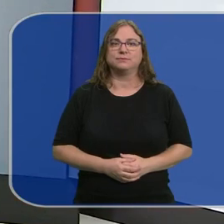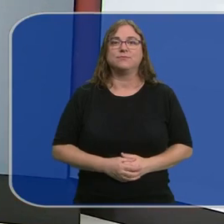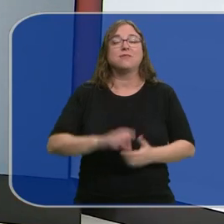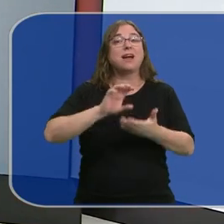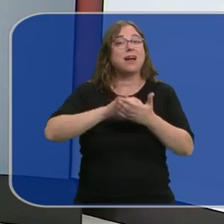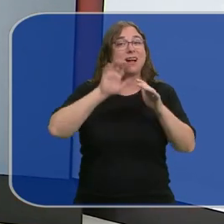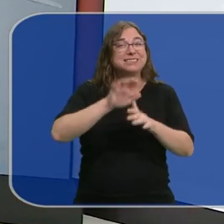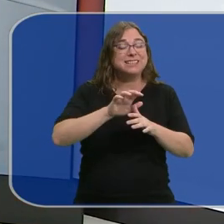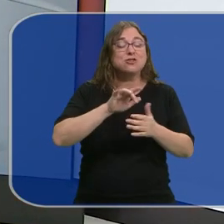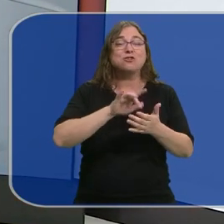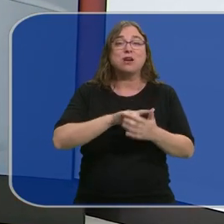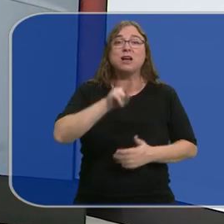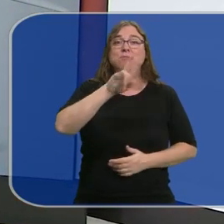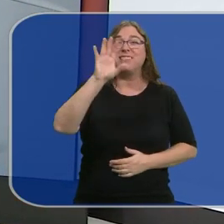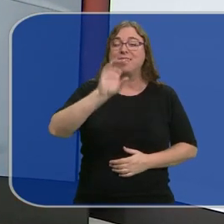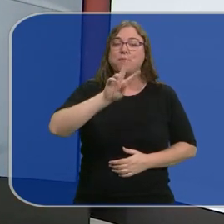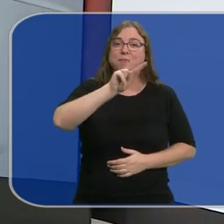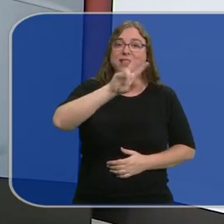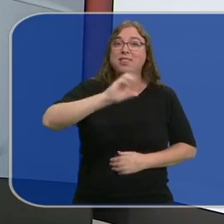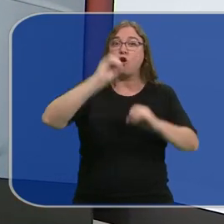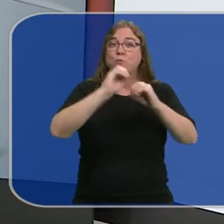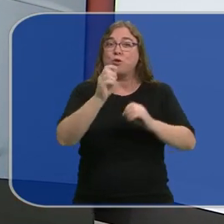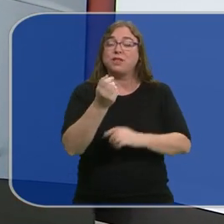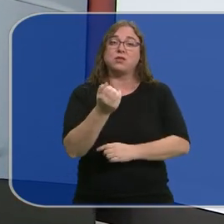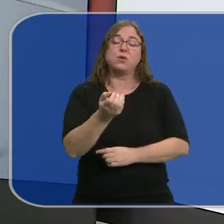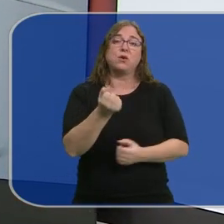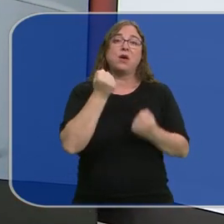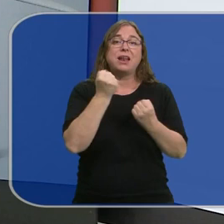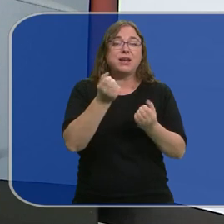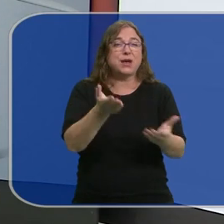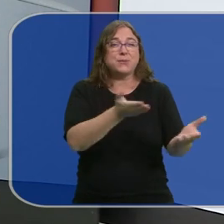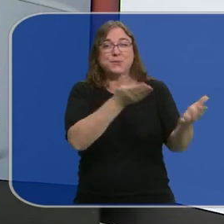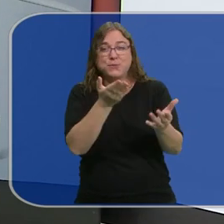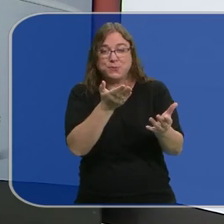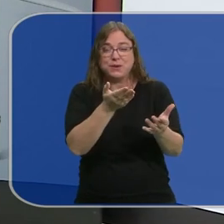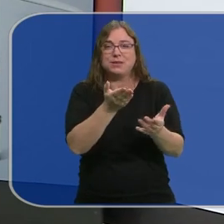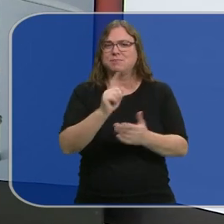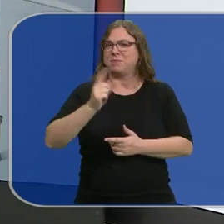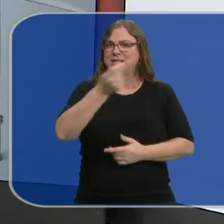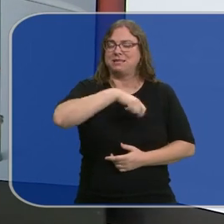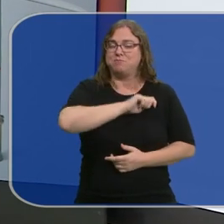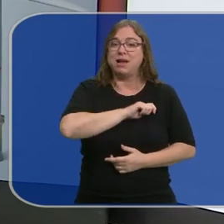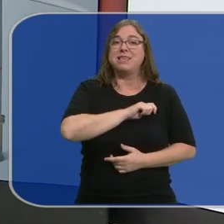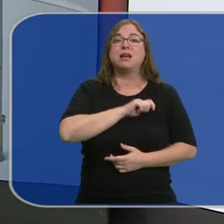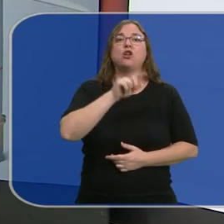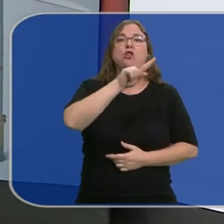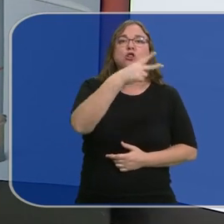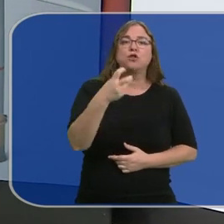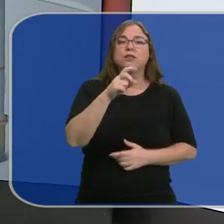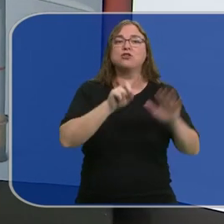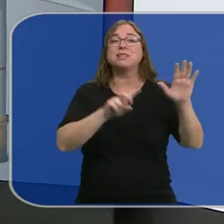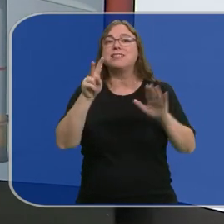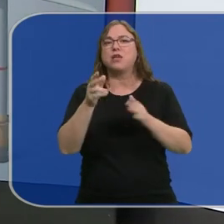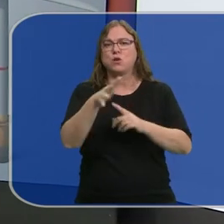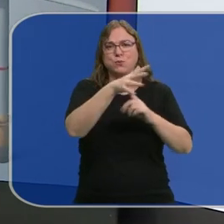Castilla y León produce la cuarta parte de la energía eólica de todo el país con 262 parques eólicos. La comunidad es líder en un sector